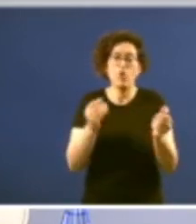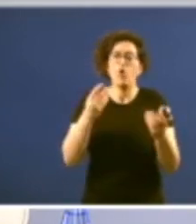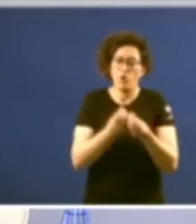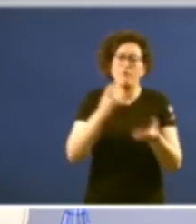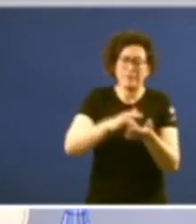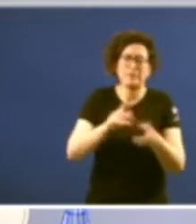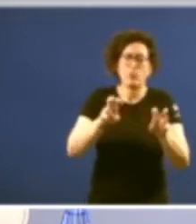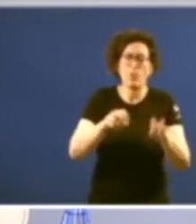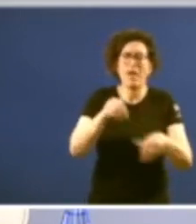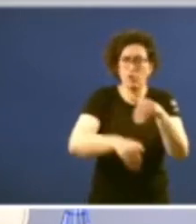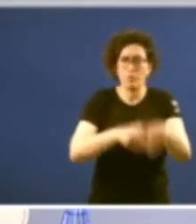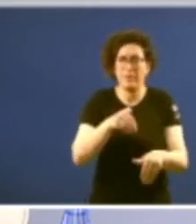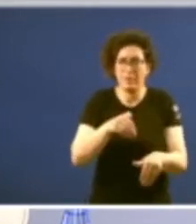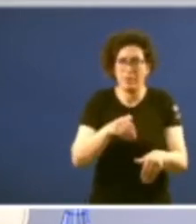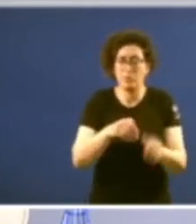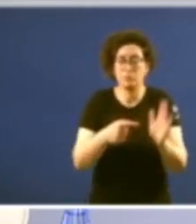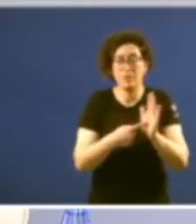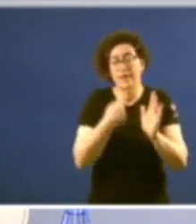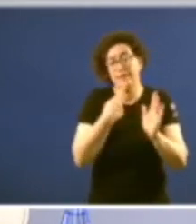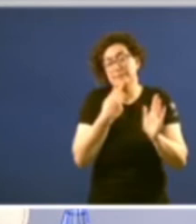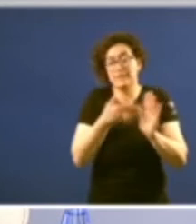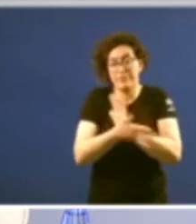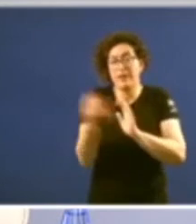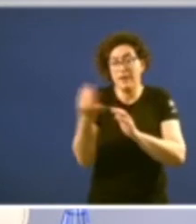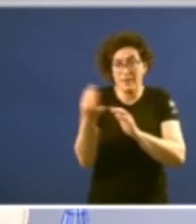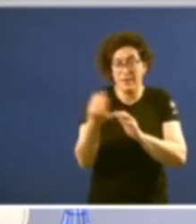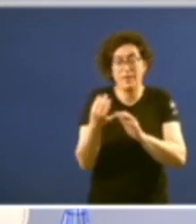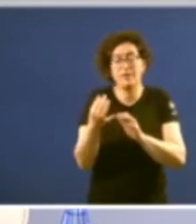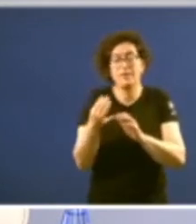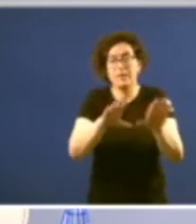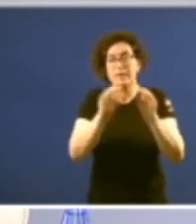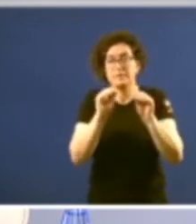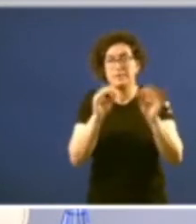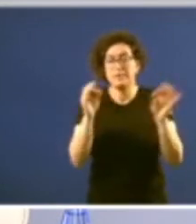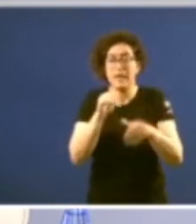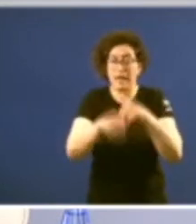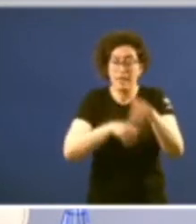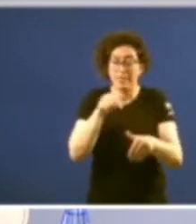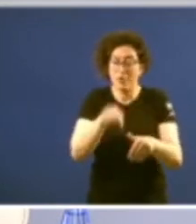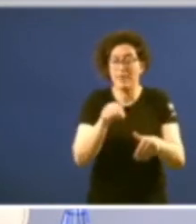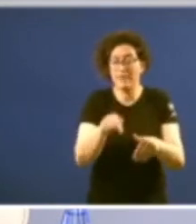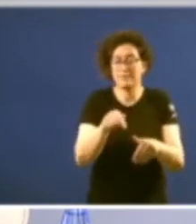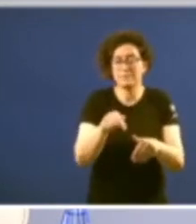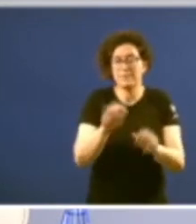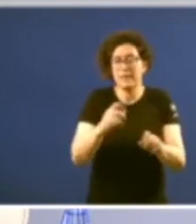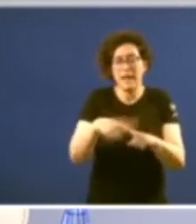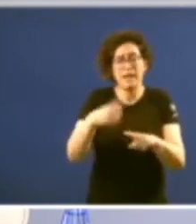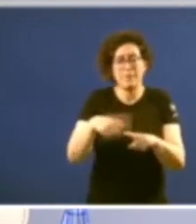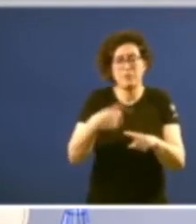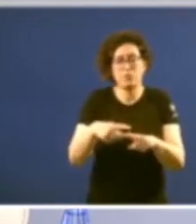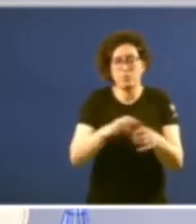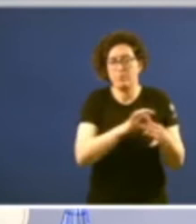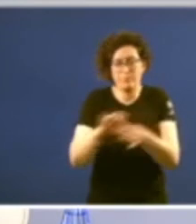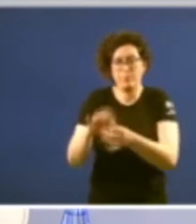comicios o que se explica dentro da perspectiva de que a celebración das eleccións é un elemento con natural a disolución